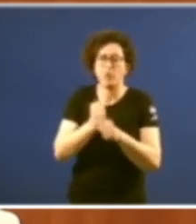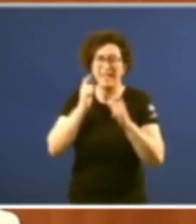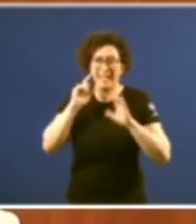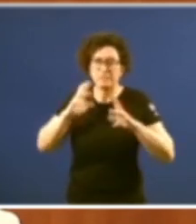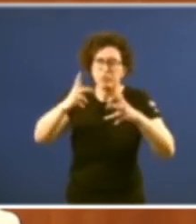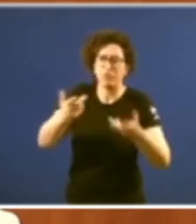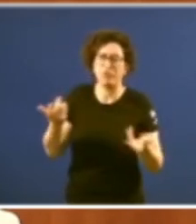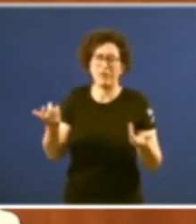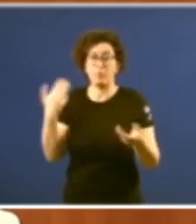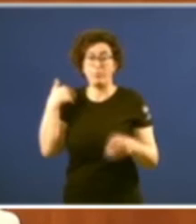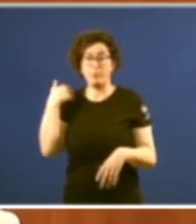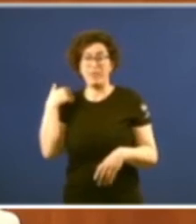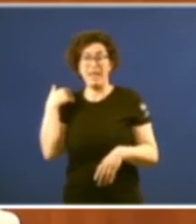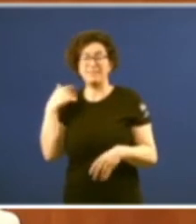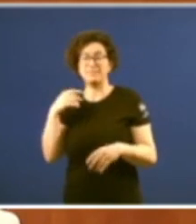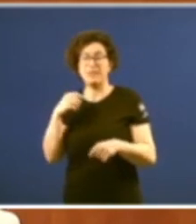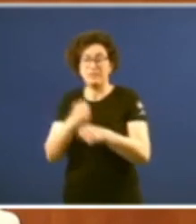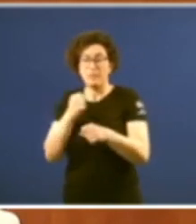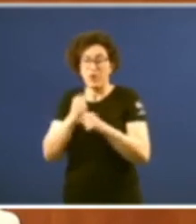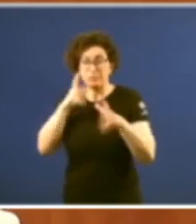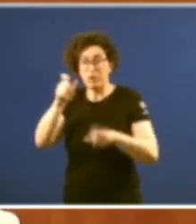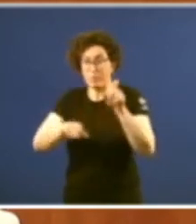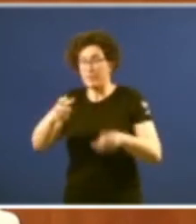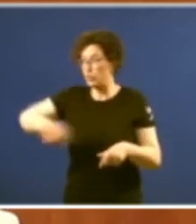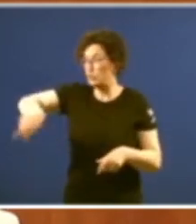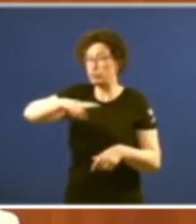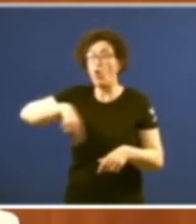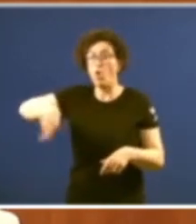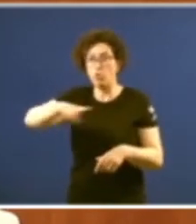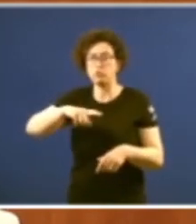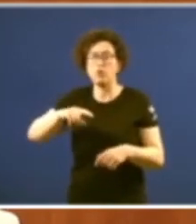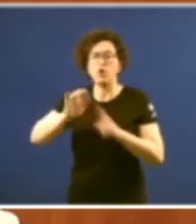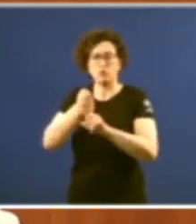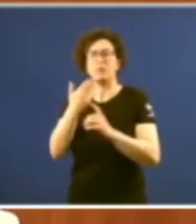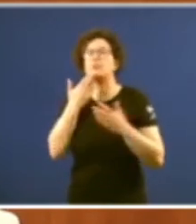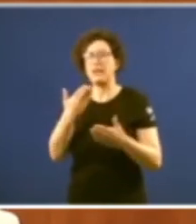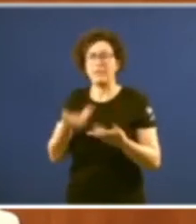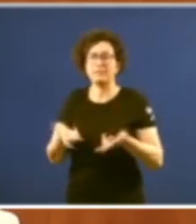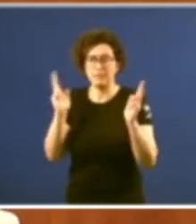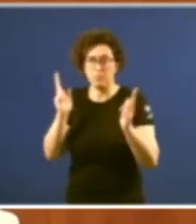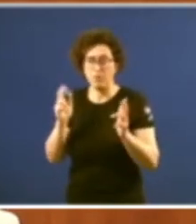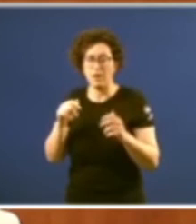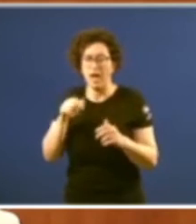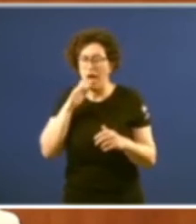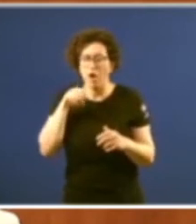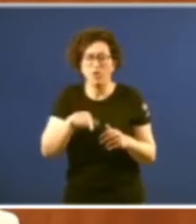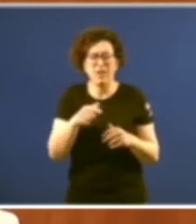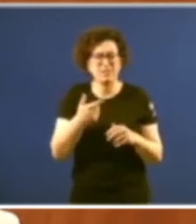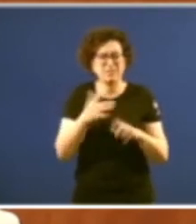aquel momento co esforzo dunse doutros nos demos que a propia democracia e contra este xerme de